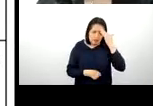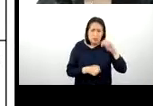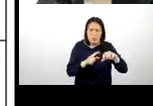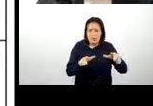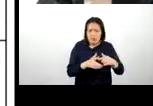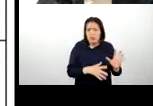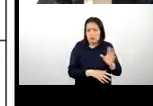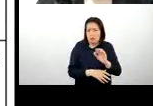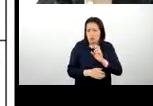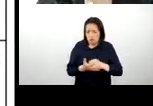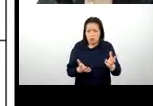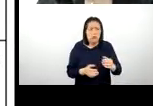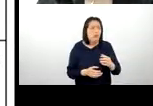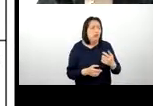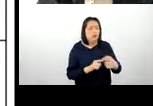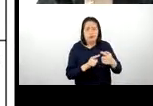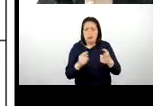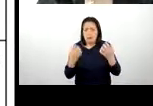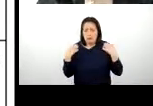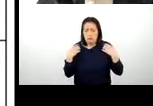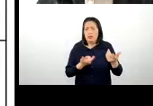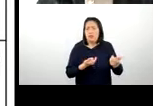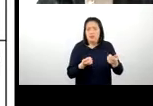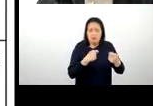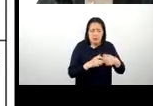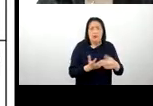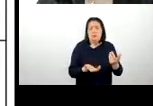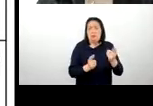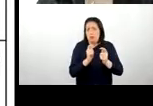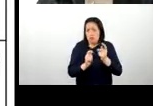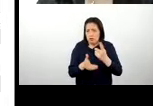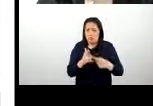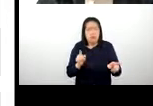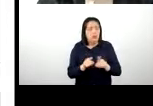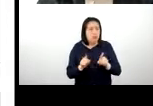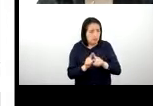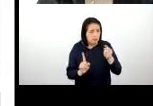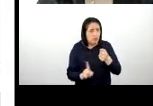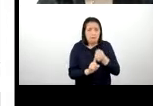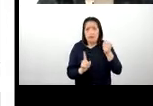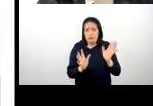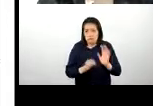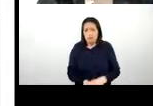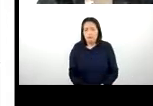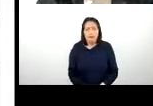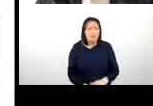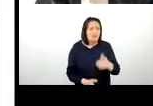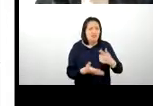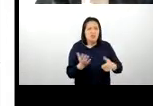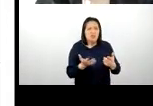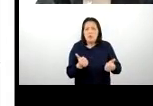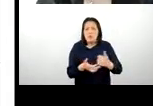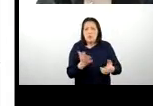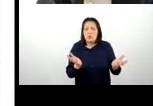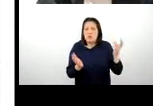todos los operadores turísticos, y también el impacto que tienen, ¿no? ¿Cuáles son las principales